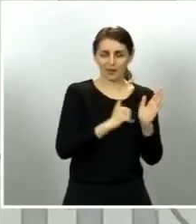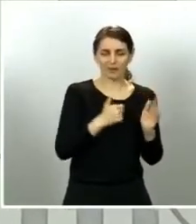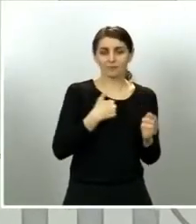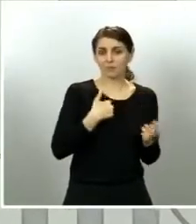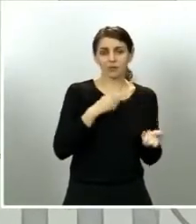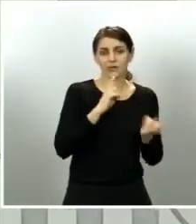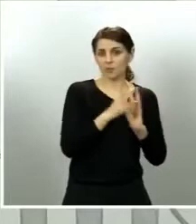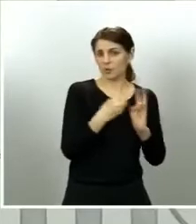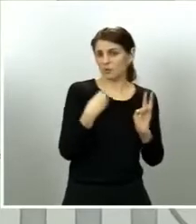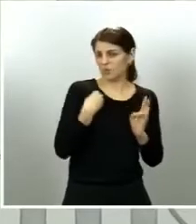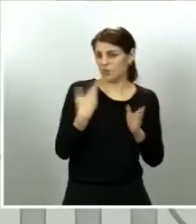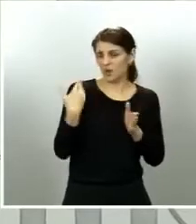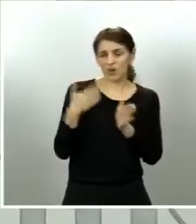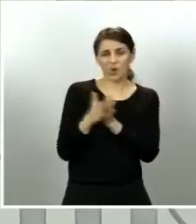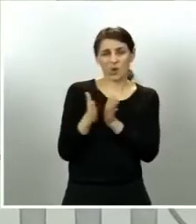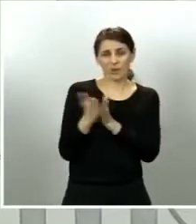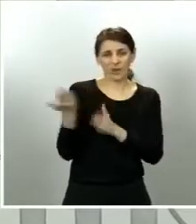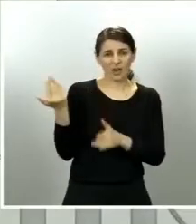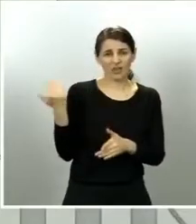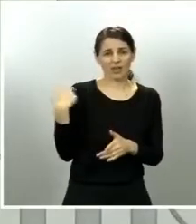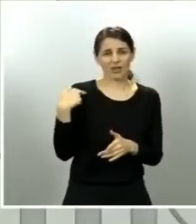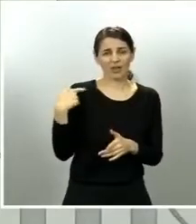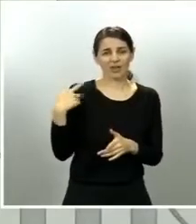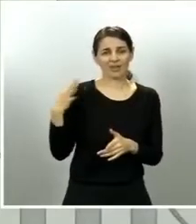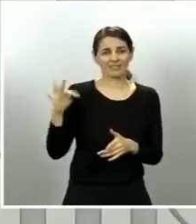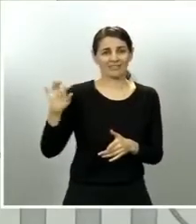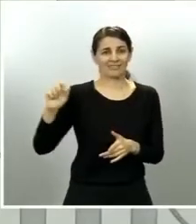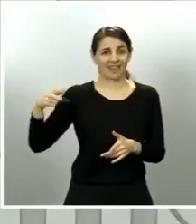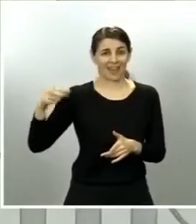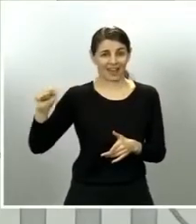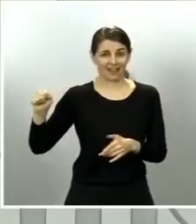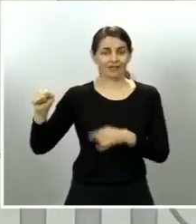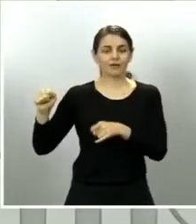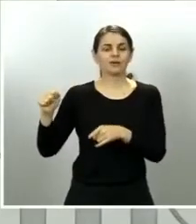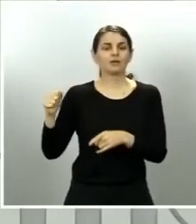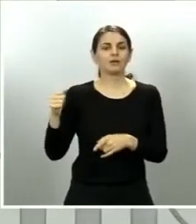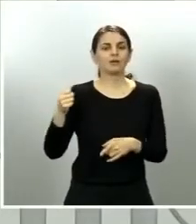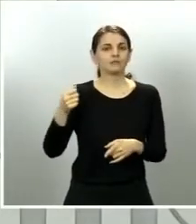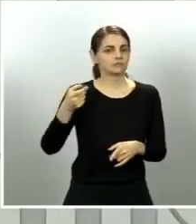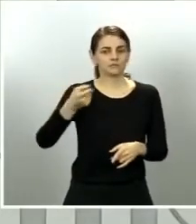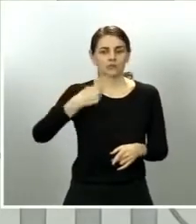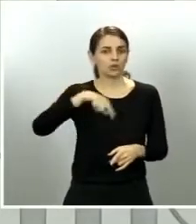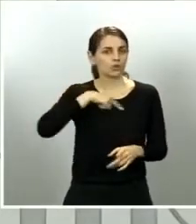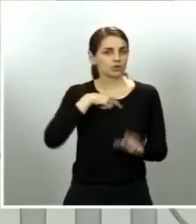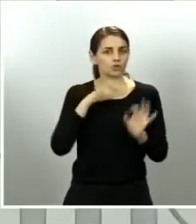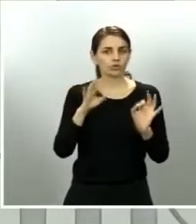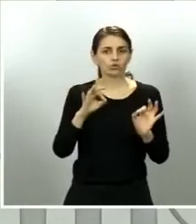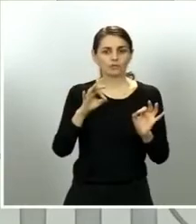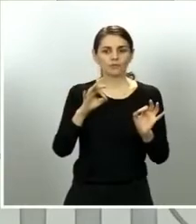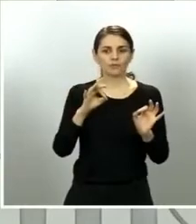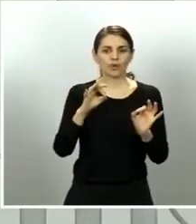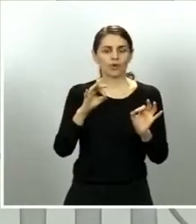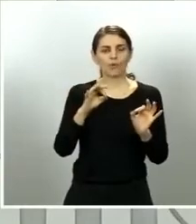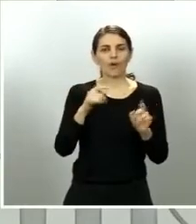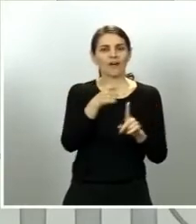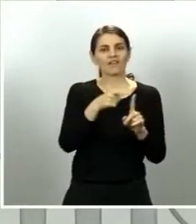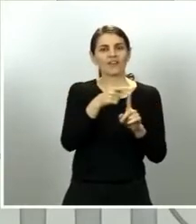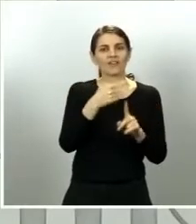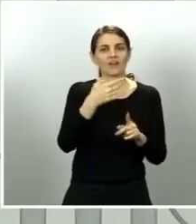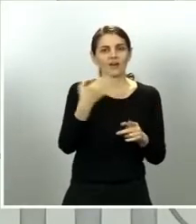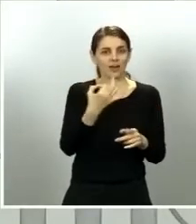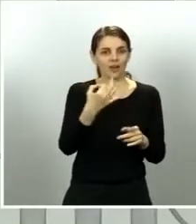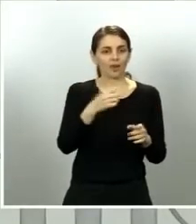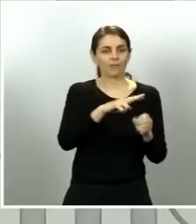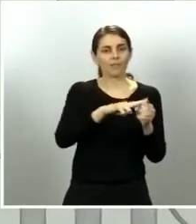su compañera de TVG nosotros fijamos como unidad de referencia la provincia o la isla pero estamos